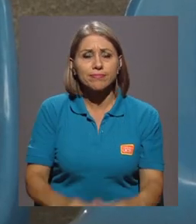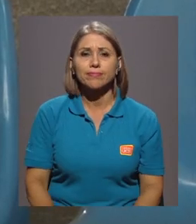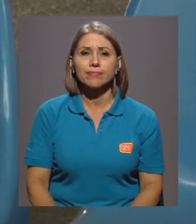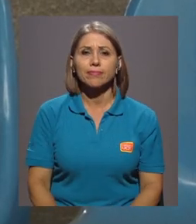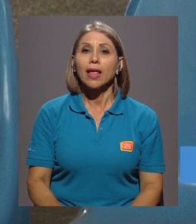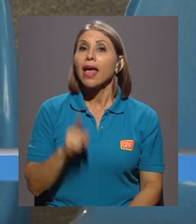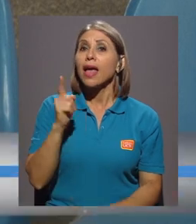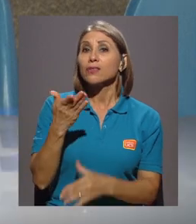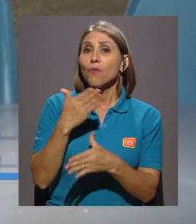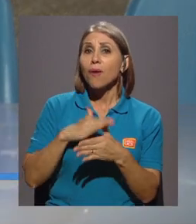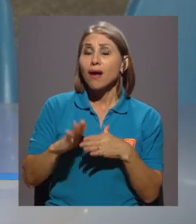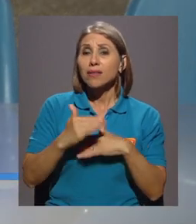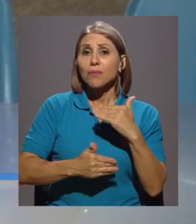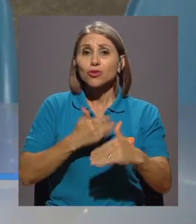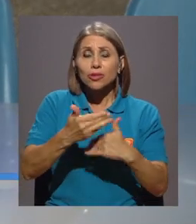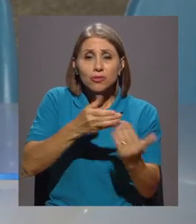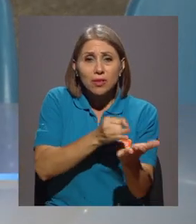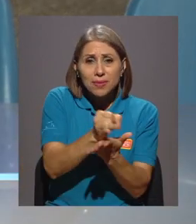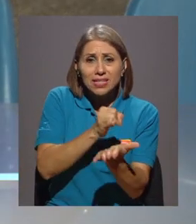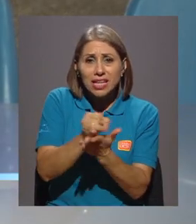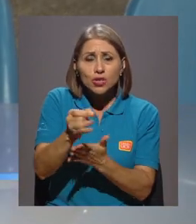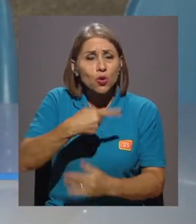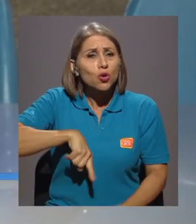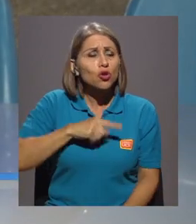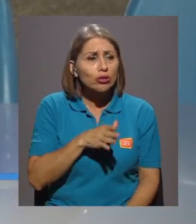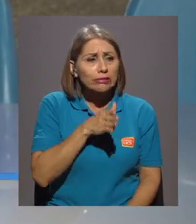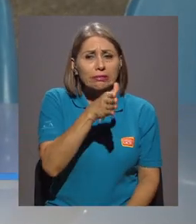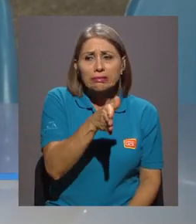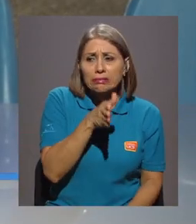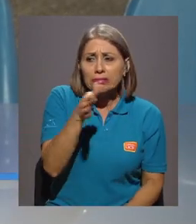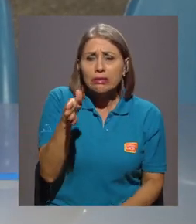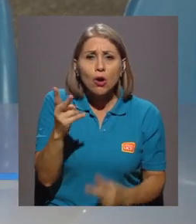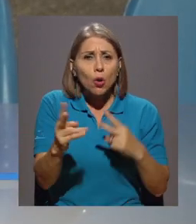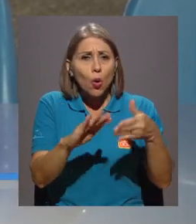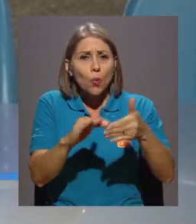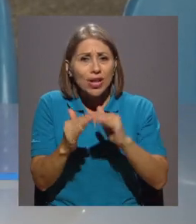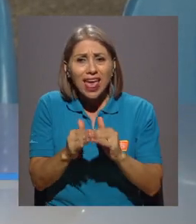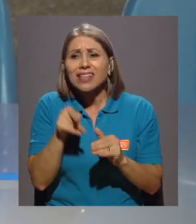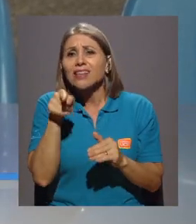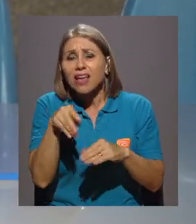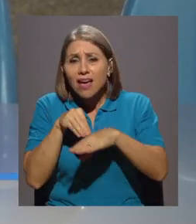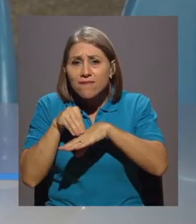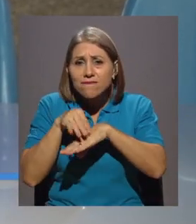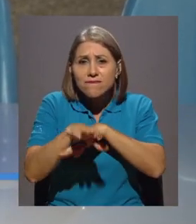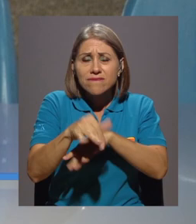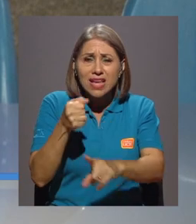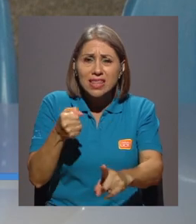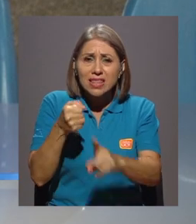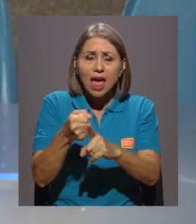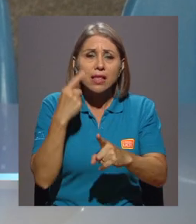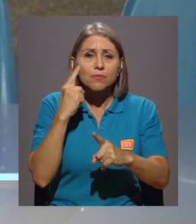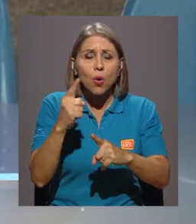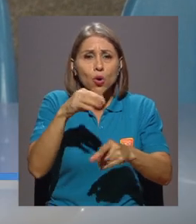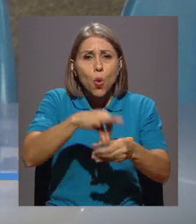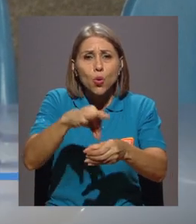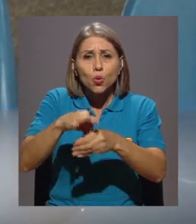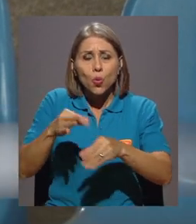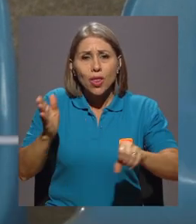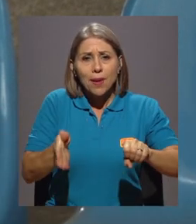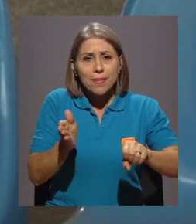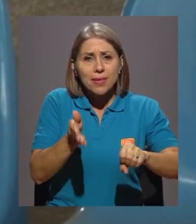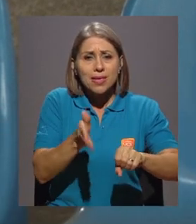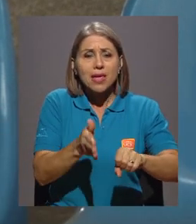investigación, visitar comunidades que están afectadas por el cultivo de la piña y hablar con ellos acerca de sus